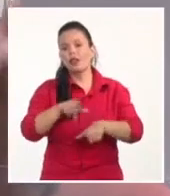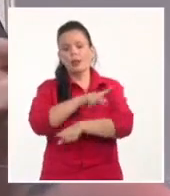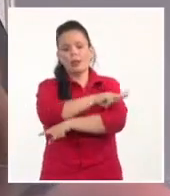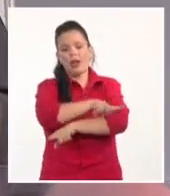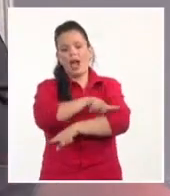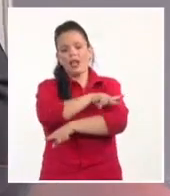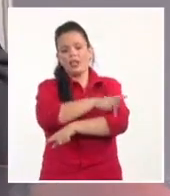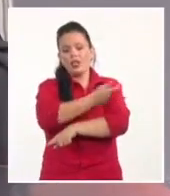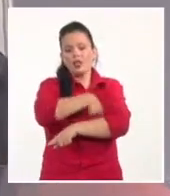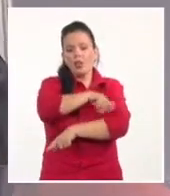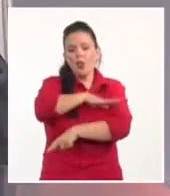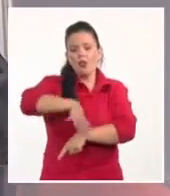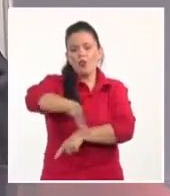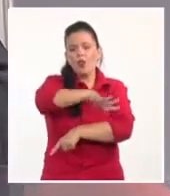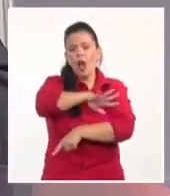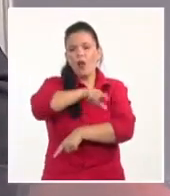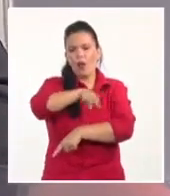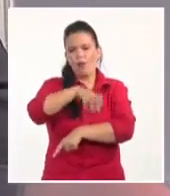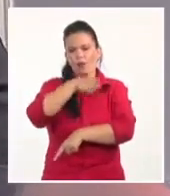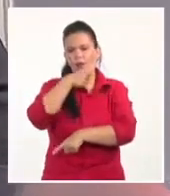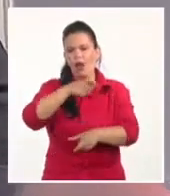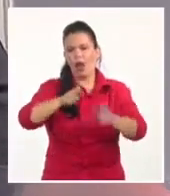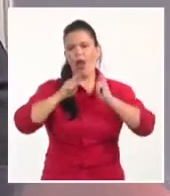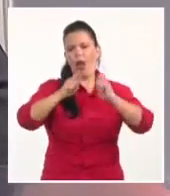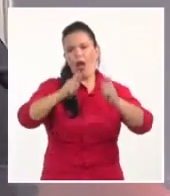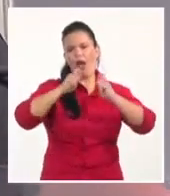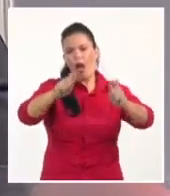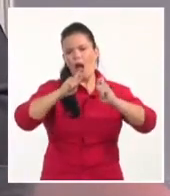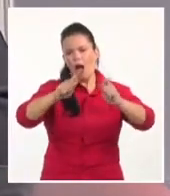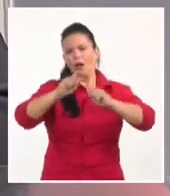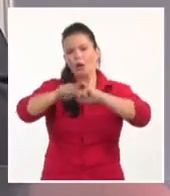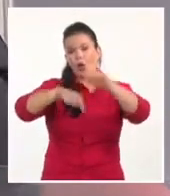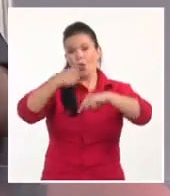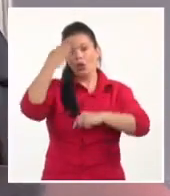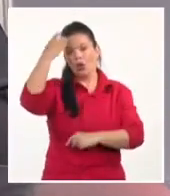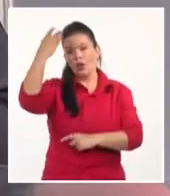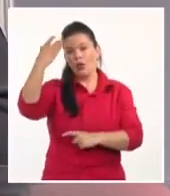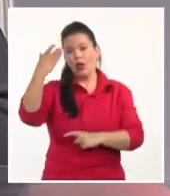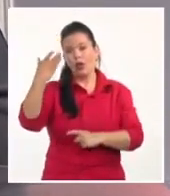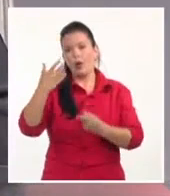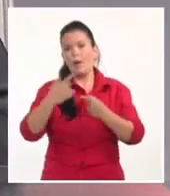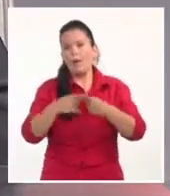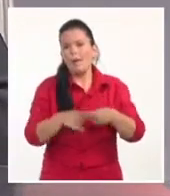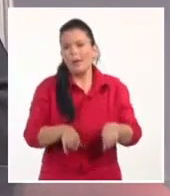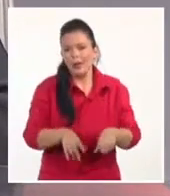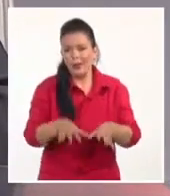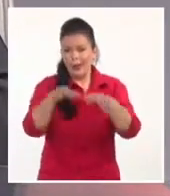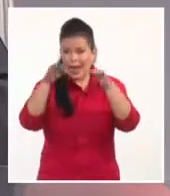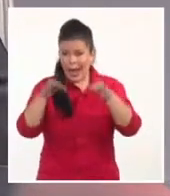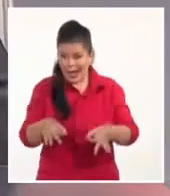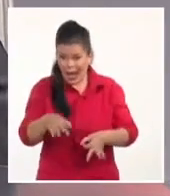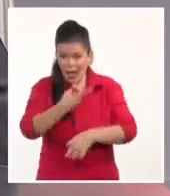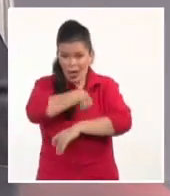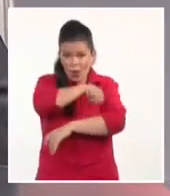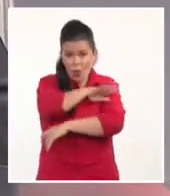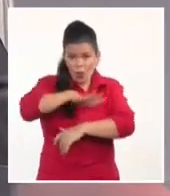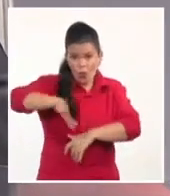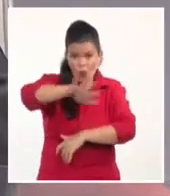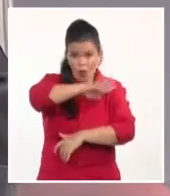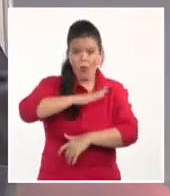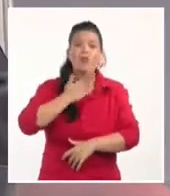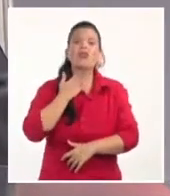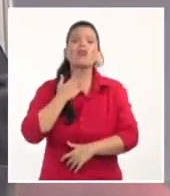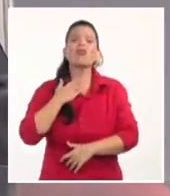manera contra el gobierno o contra cualquier movimiento popular cuando en realidad son construcciones que se hacen con sistemas